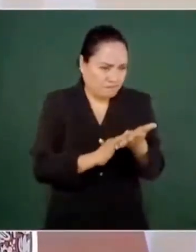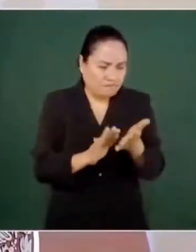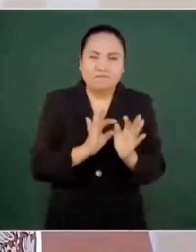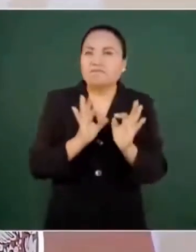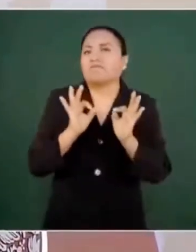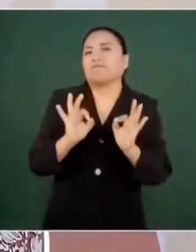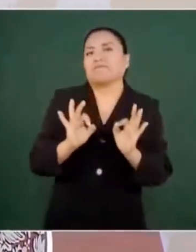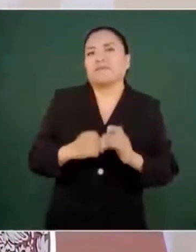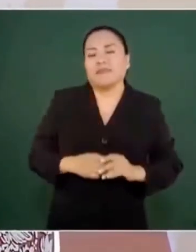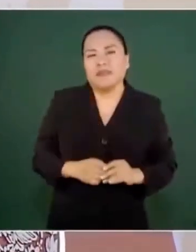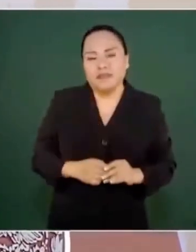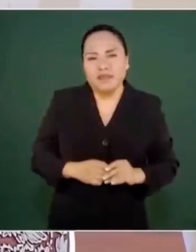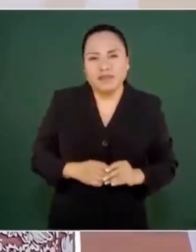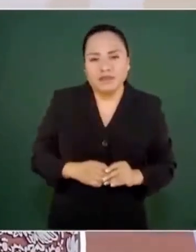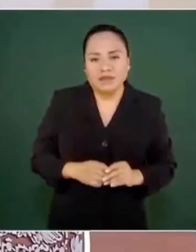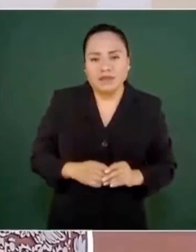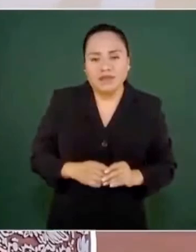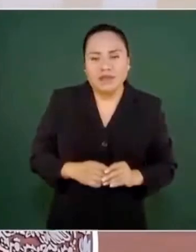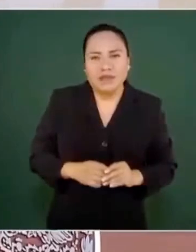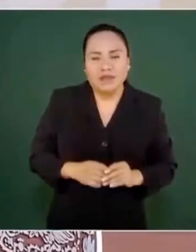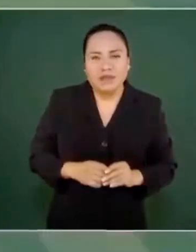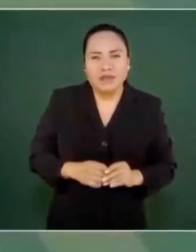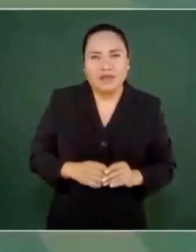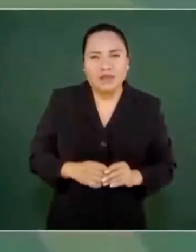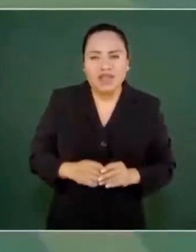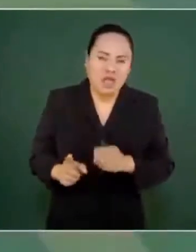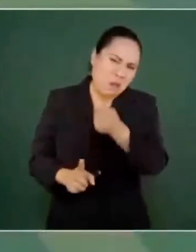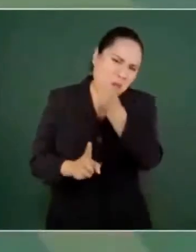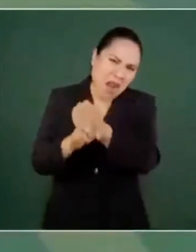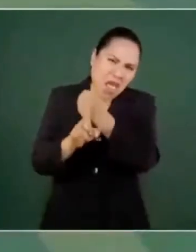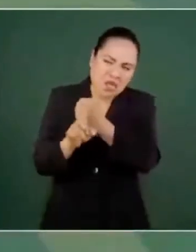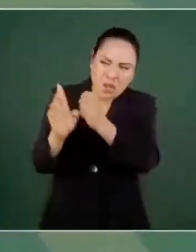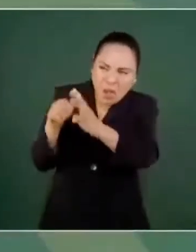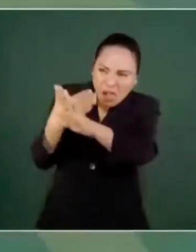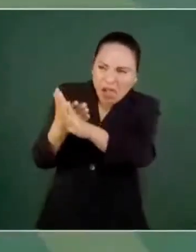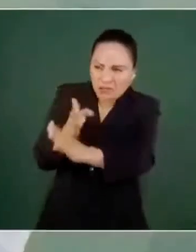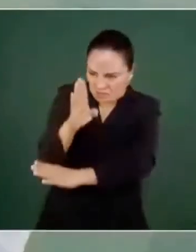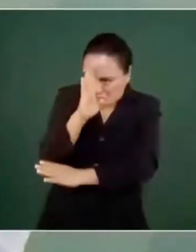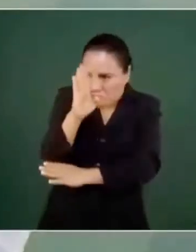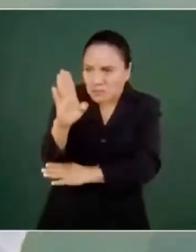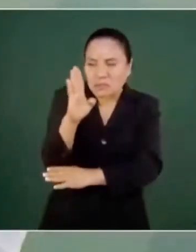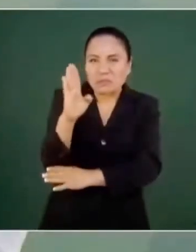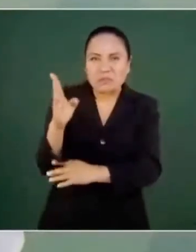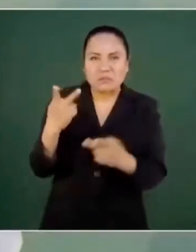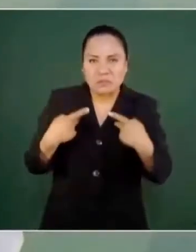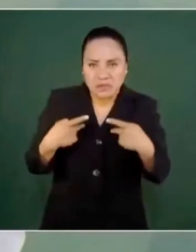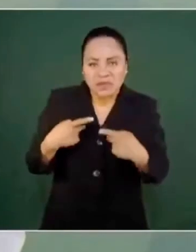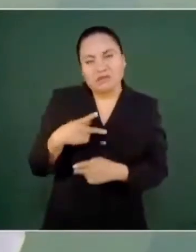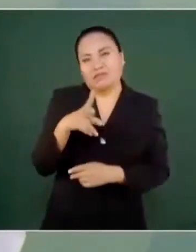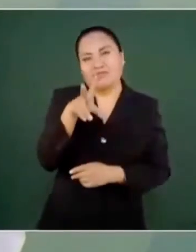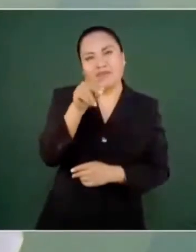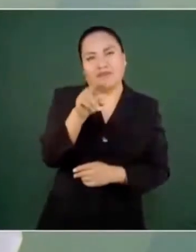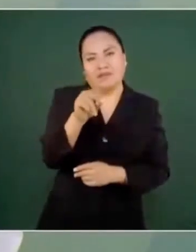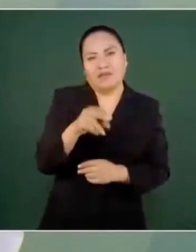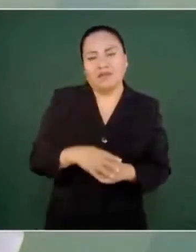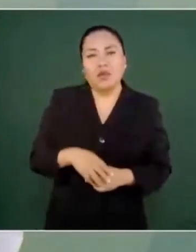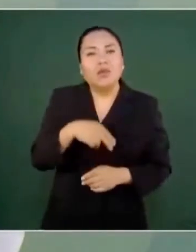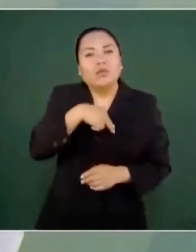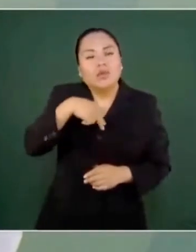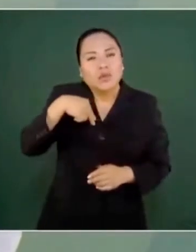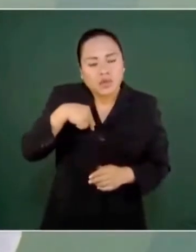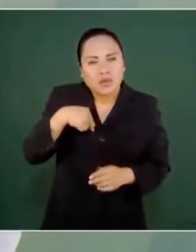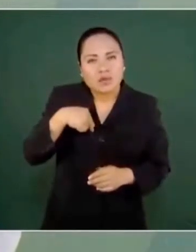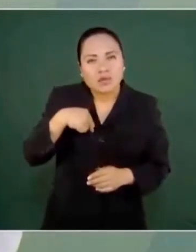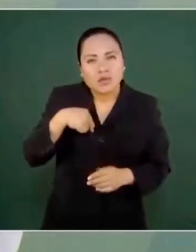un pleito personal, es que nosotros